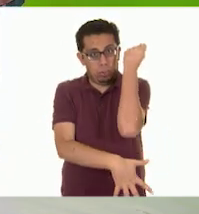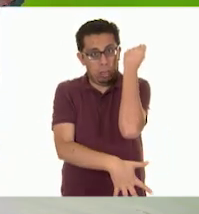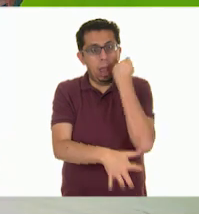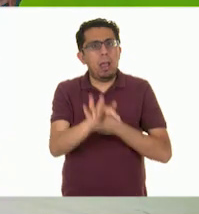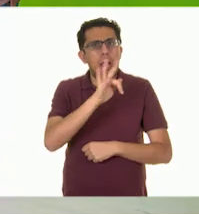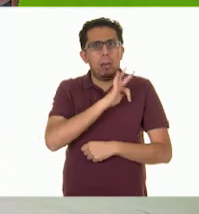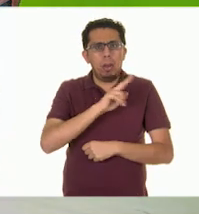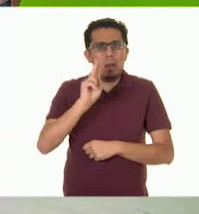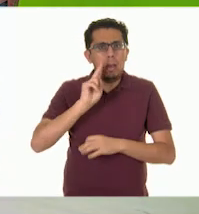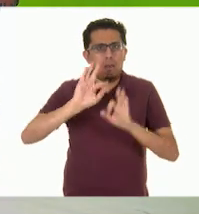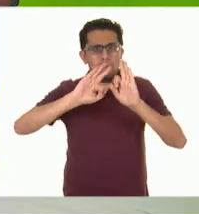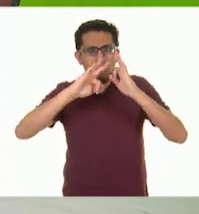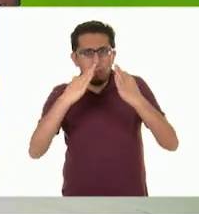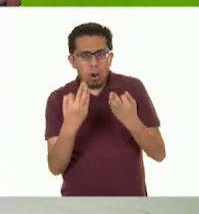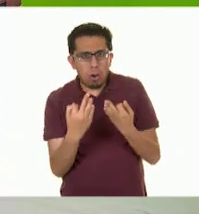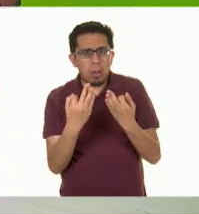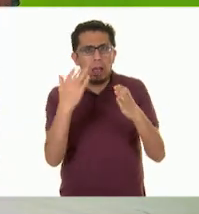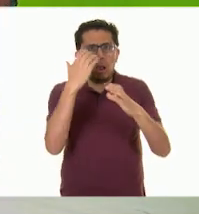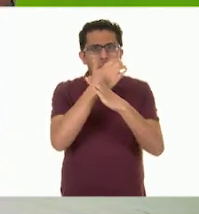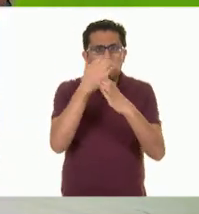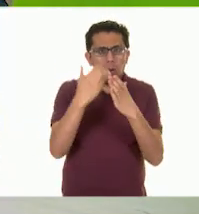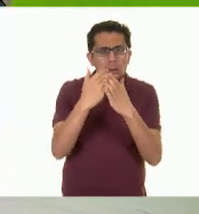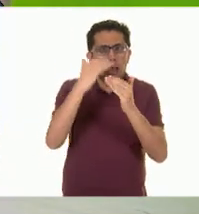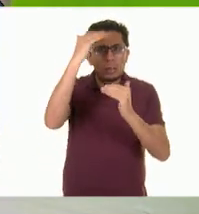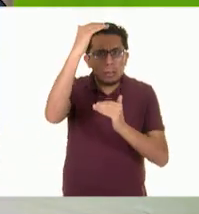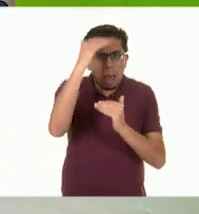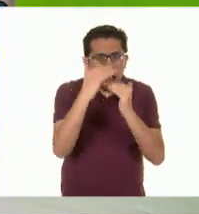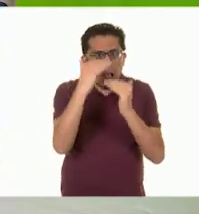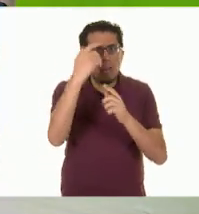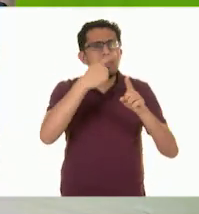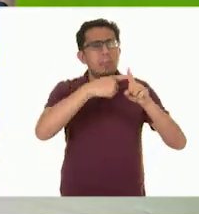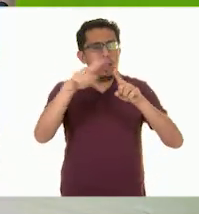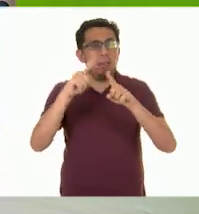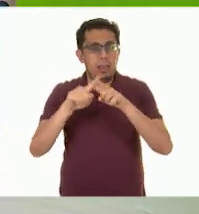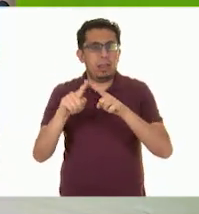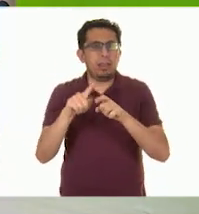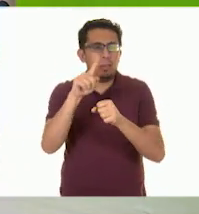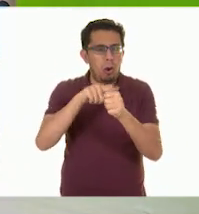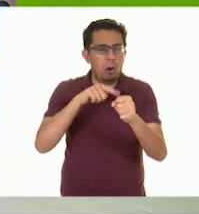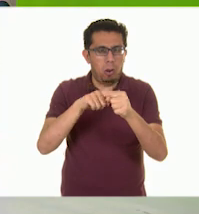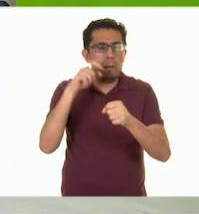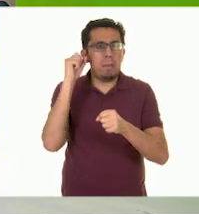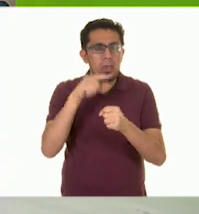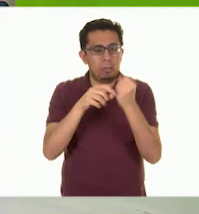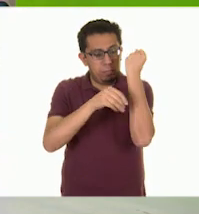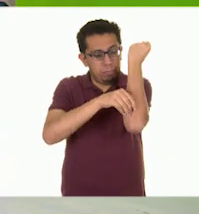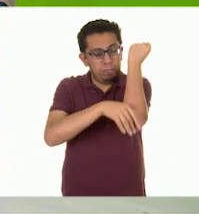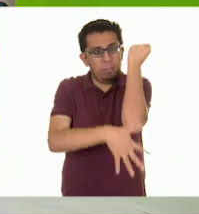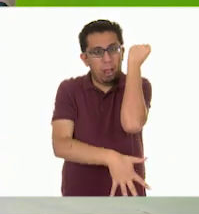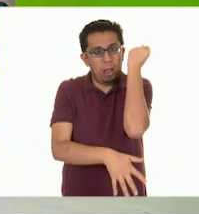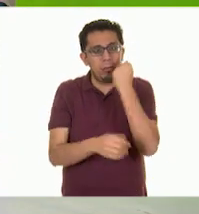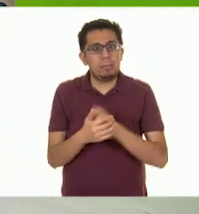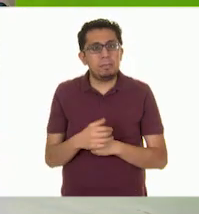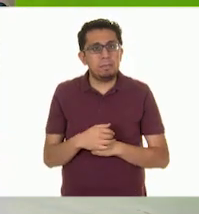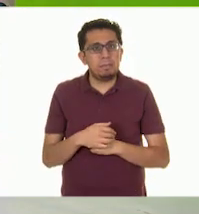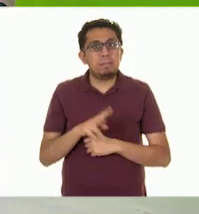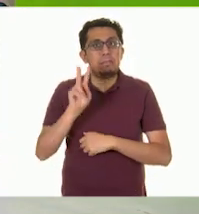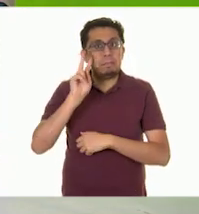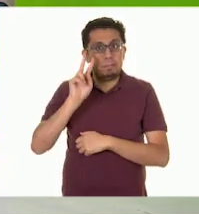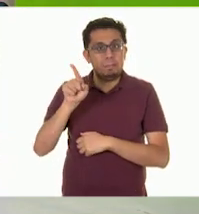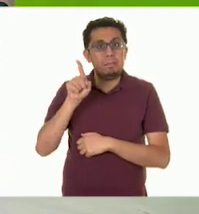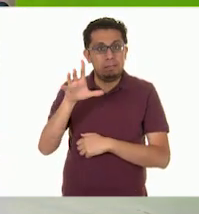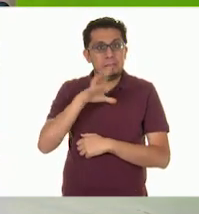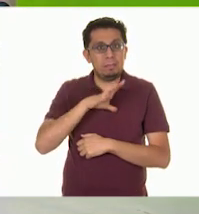formas, tamaños y colores de raíces. A ver, mira. Ay, es verdad. Ahí están las raíces.